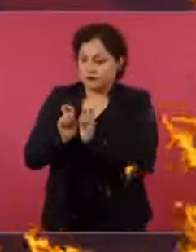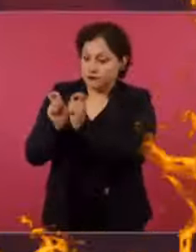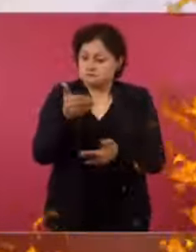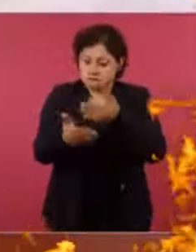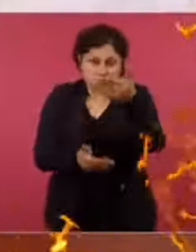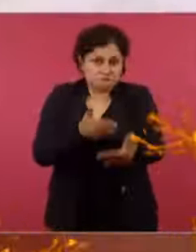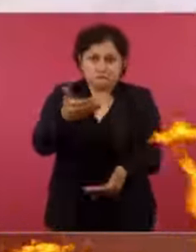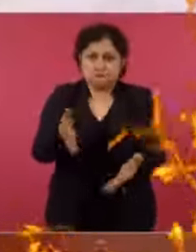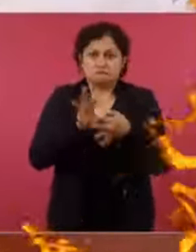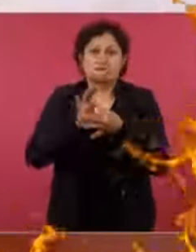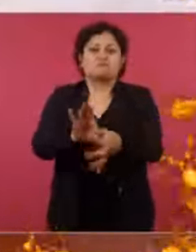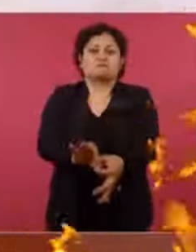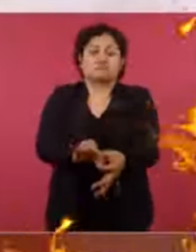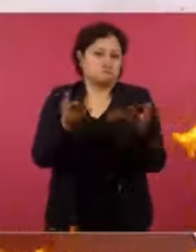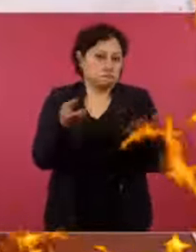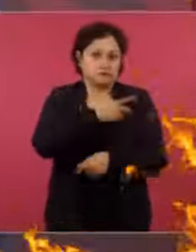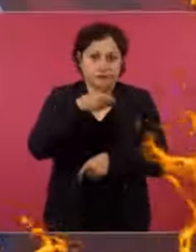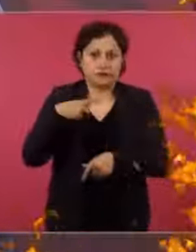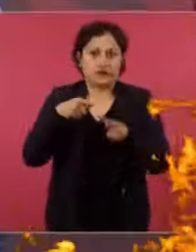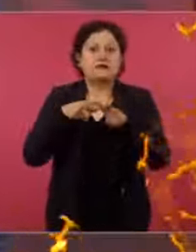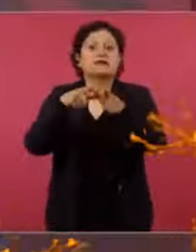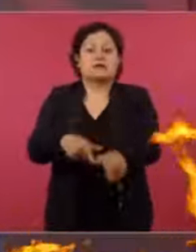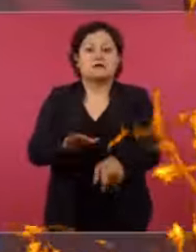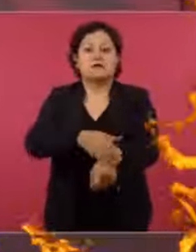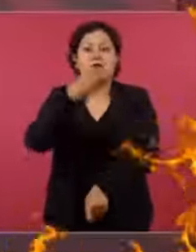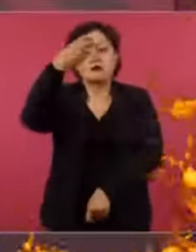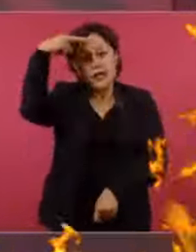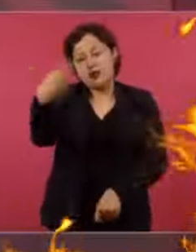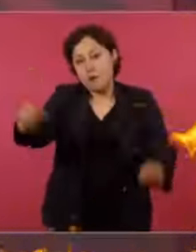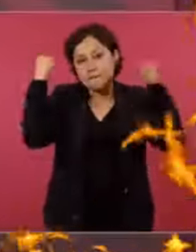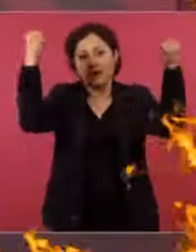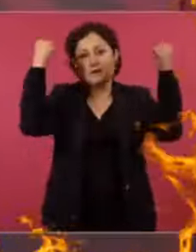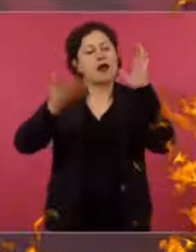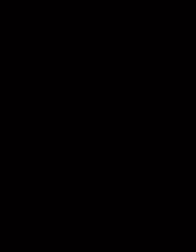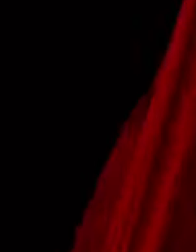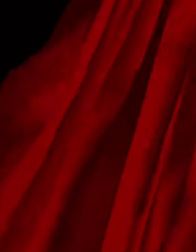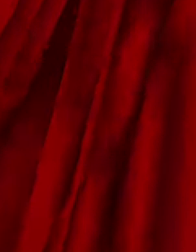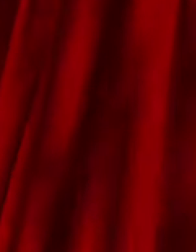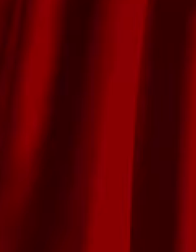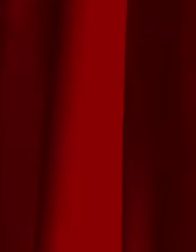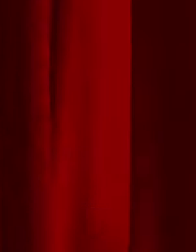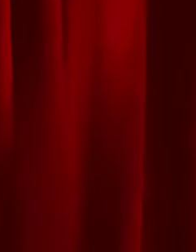¿En dónde? Y tenemos que seguir así. Por eso que viva México, ¿no? Y vámonos a desayunar.